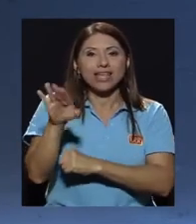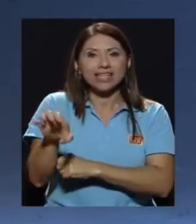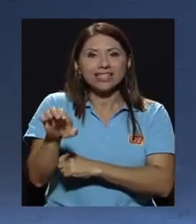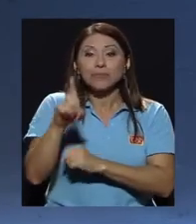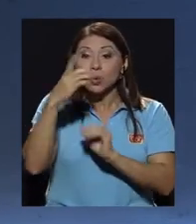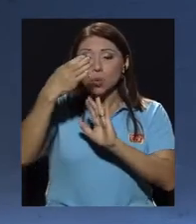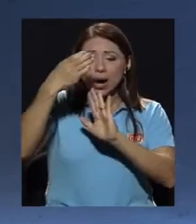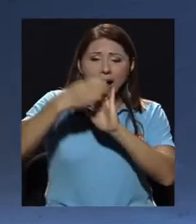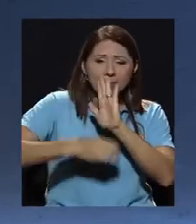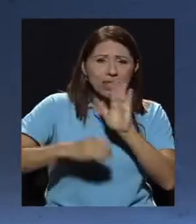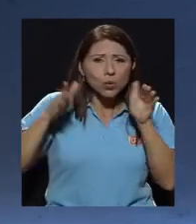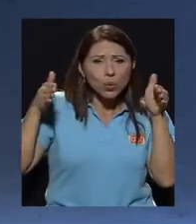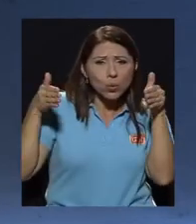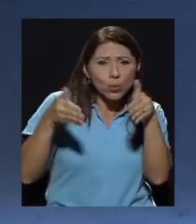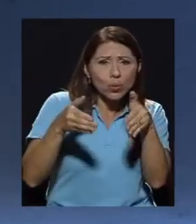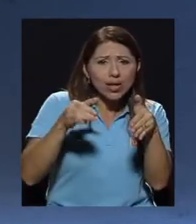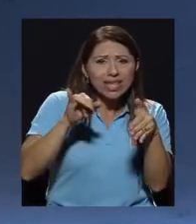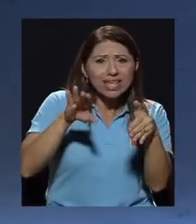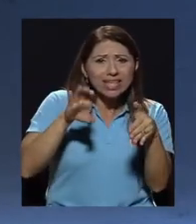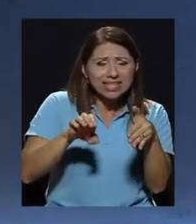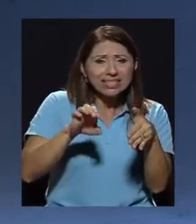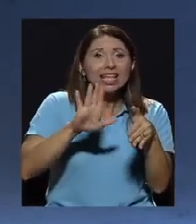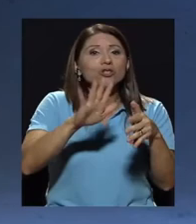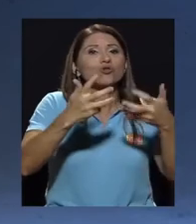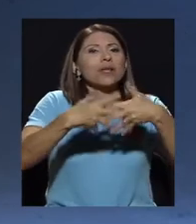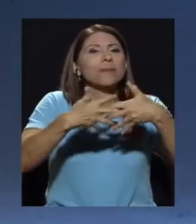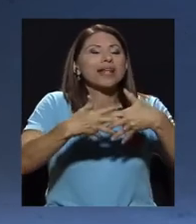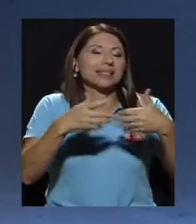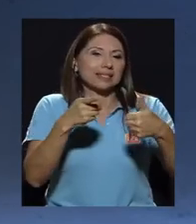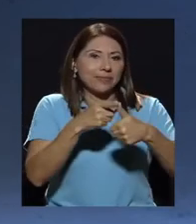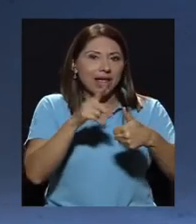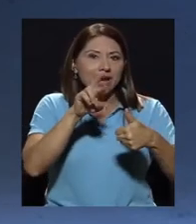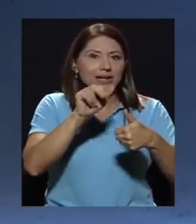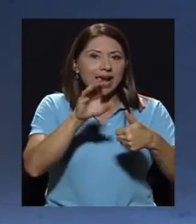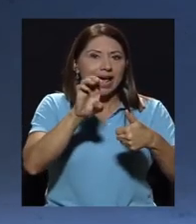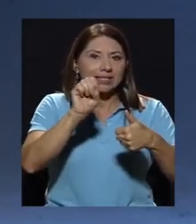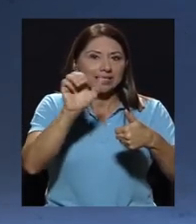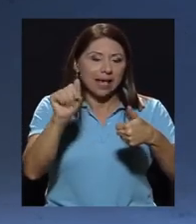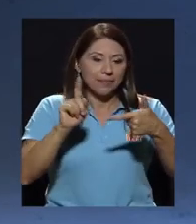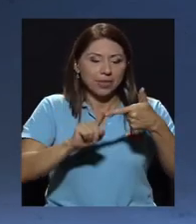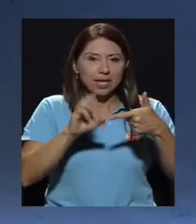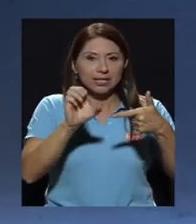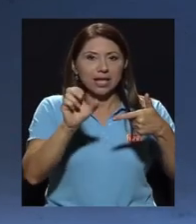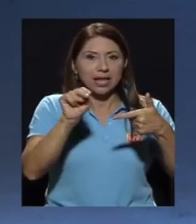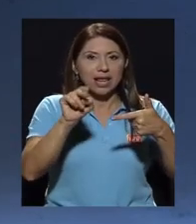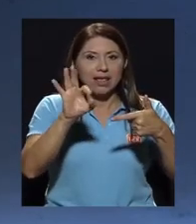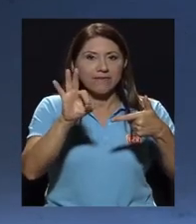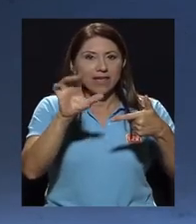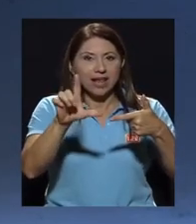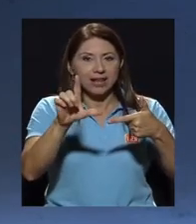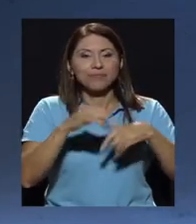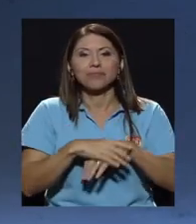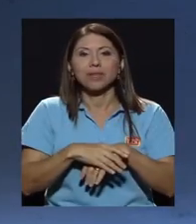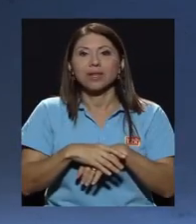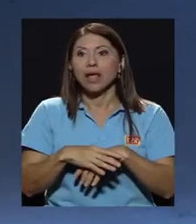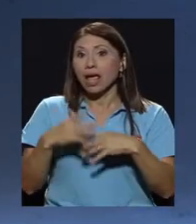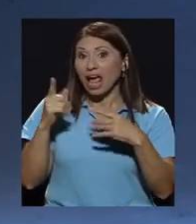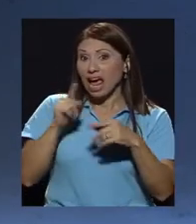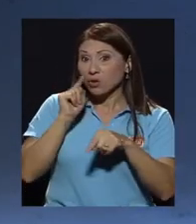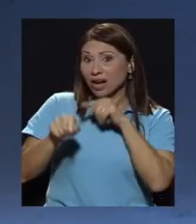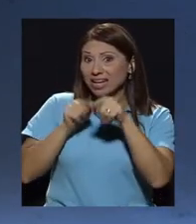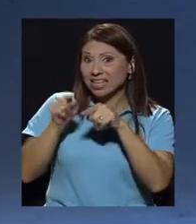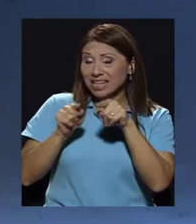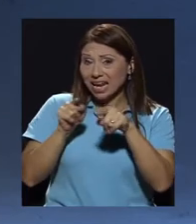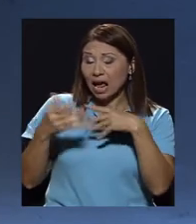capítulo dedicado al ICE a sus empresas Centiéndose IRAC Centiéndose Compañía Nacional de Fuerza y Luz Hay una crítica clarísima en el